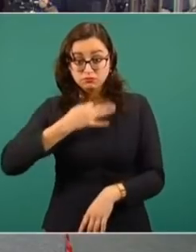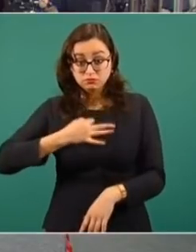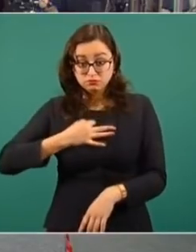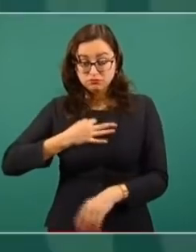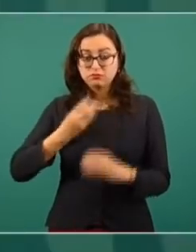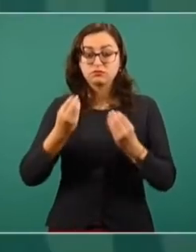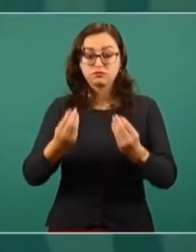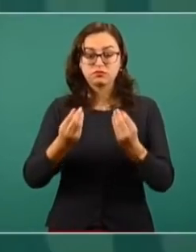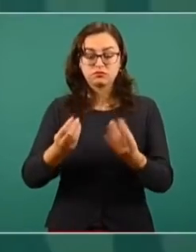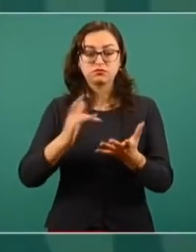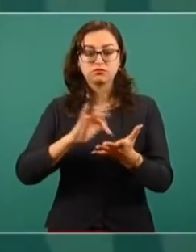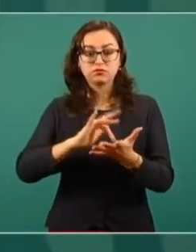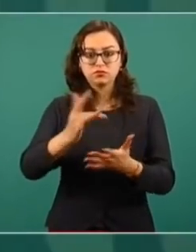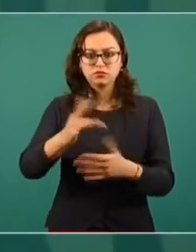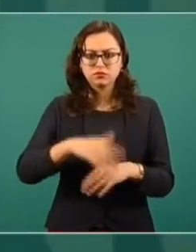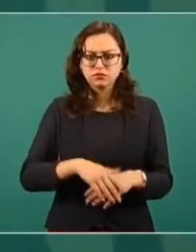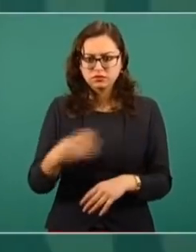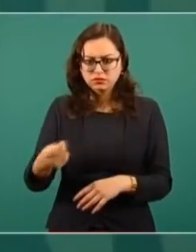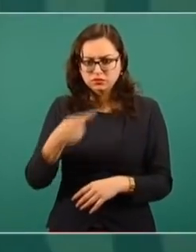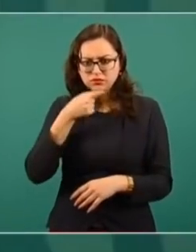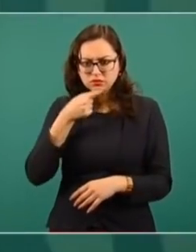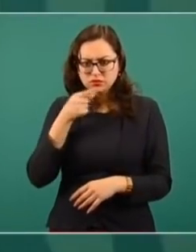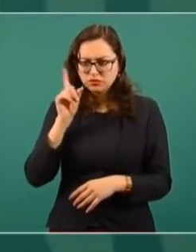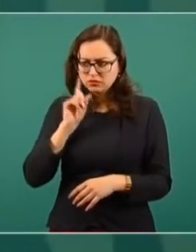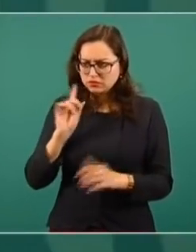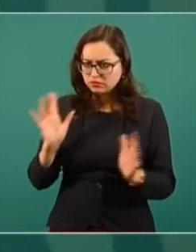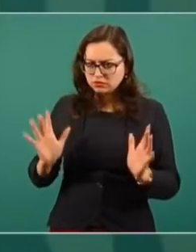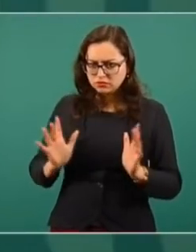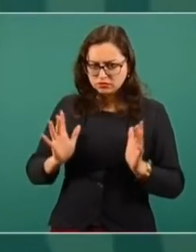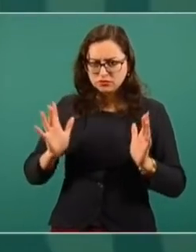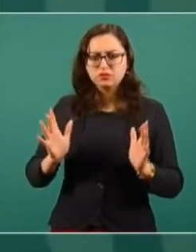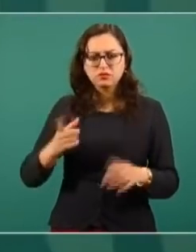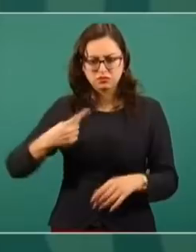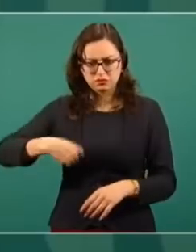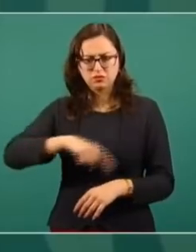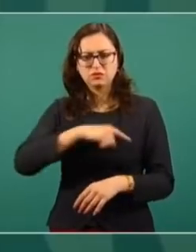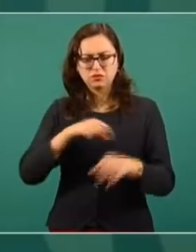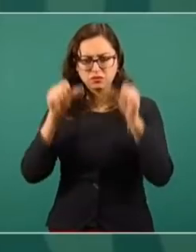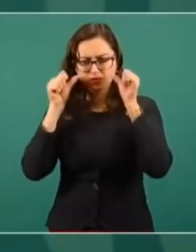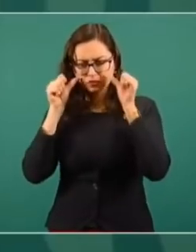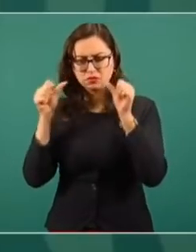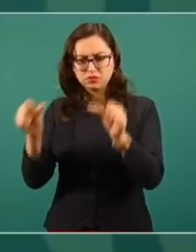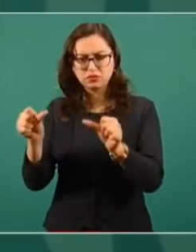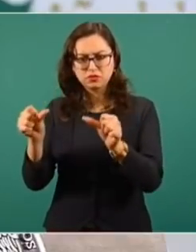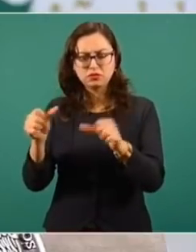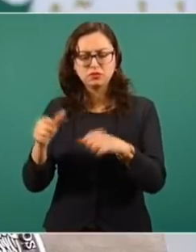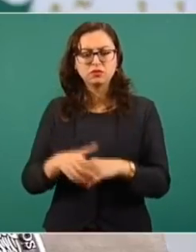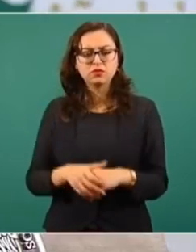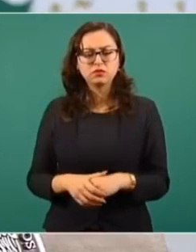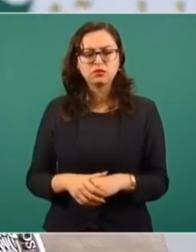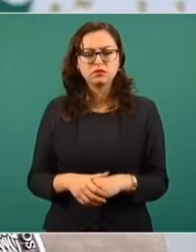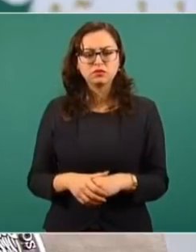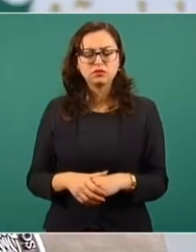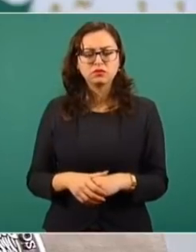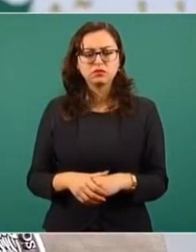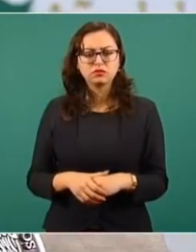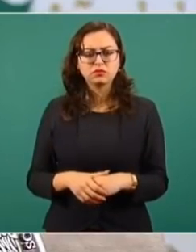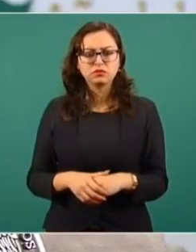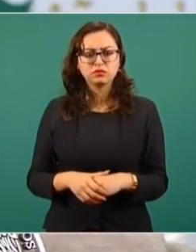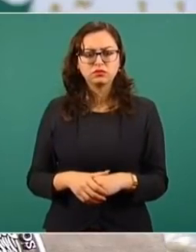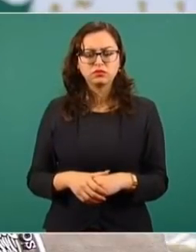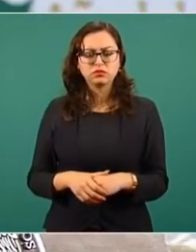Vamos a atender a esta pequeña. De hecho, te diría que hay una buena coordinación con la